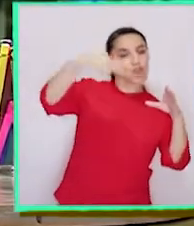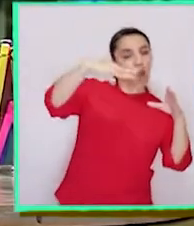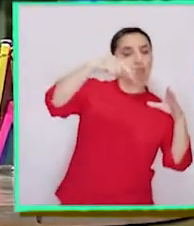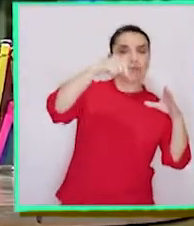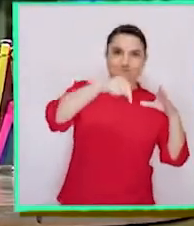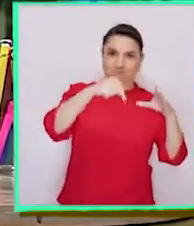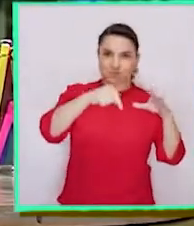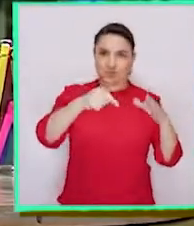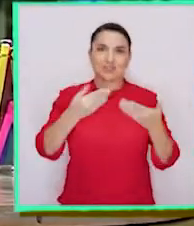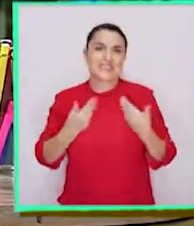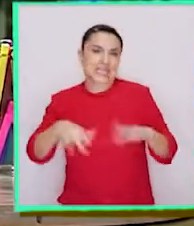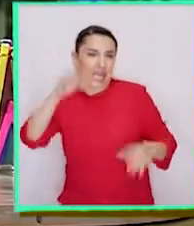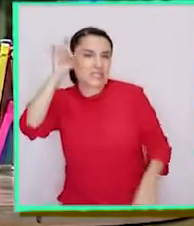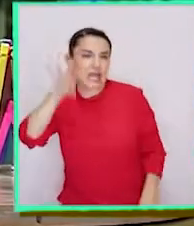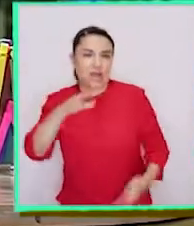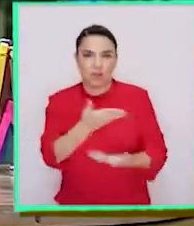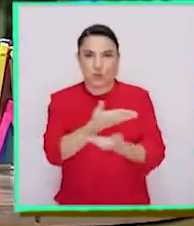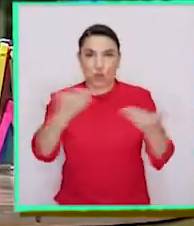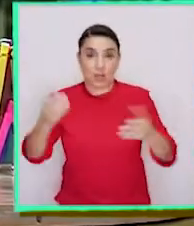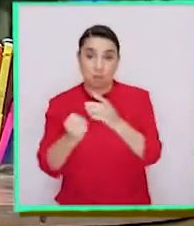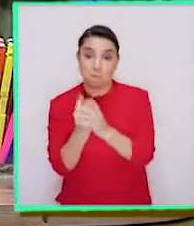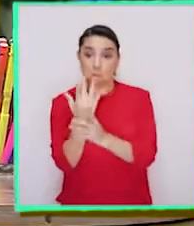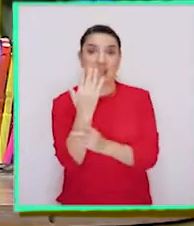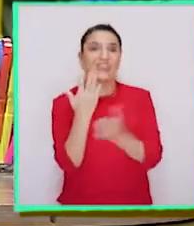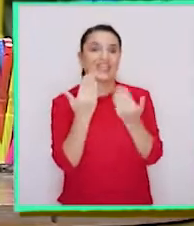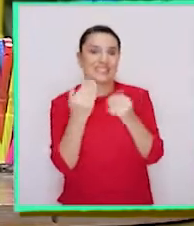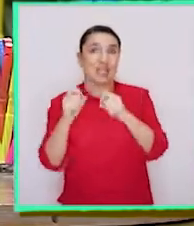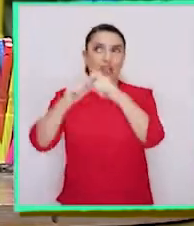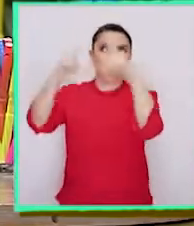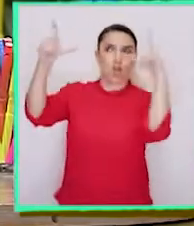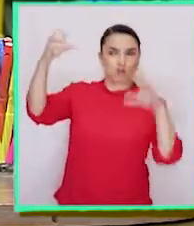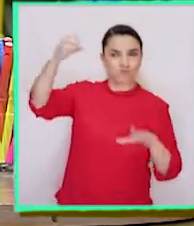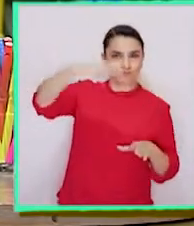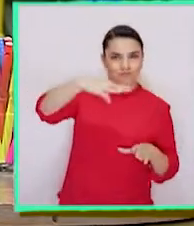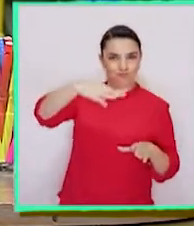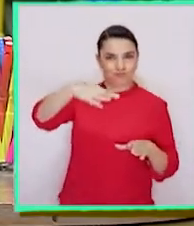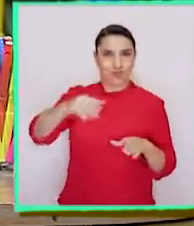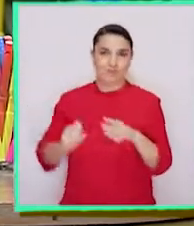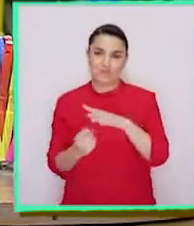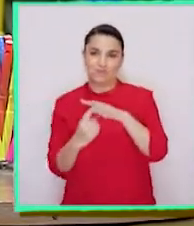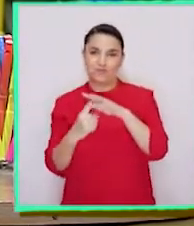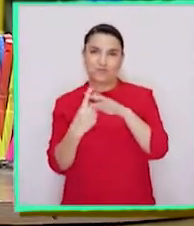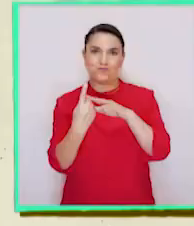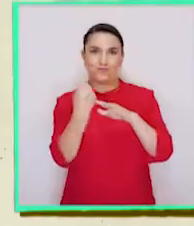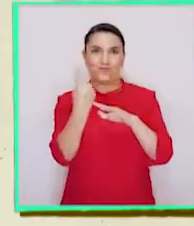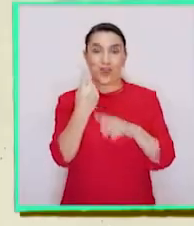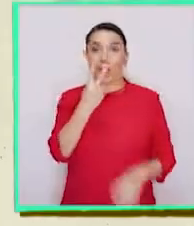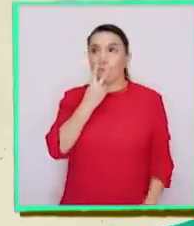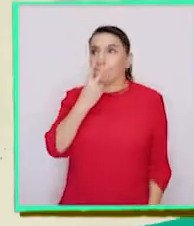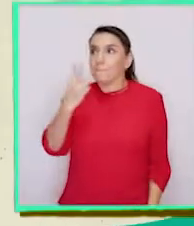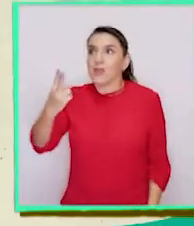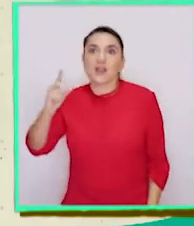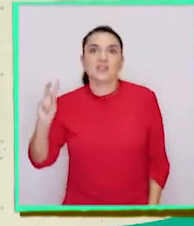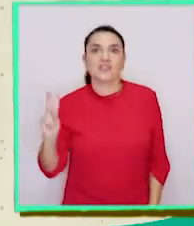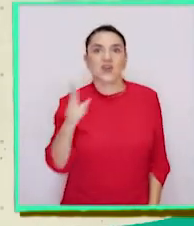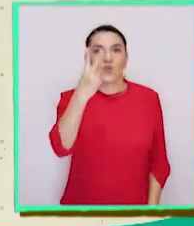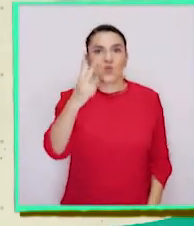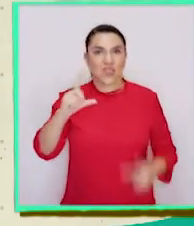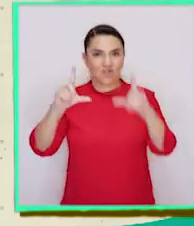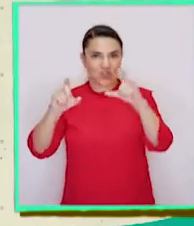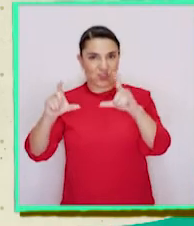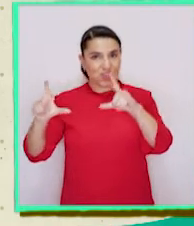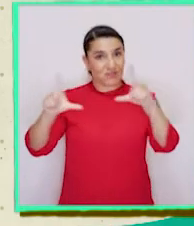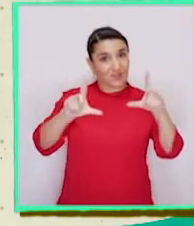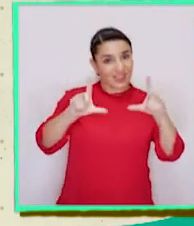sol, ya que como saben, las plantas necesitan luz solar para crecer. Y ahora, miren esta segunda